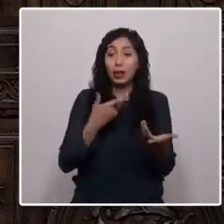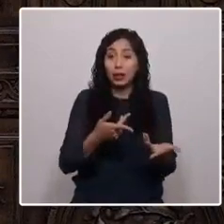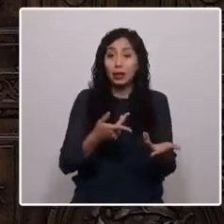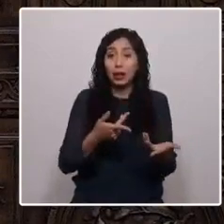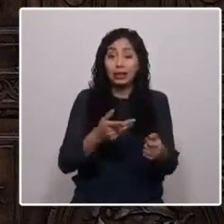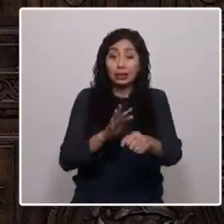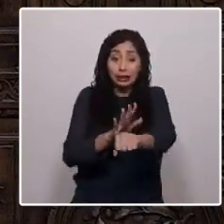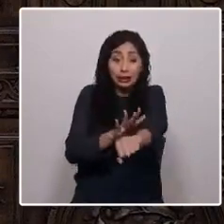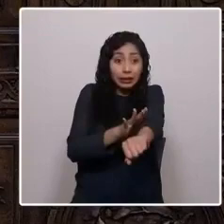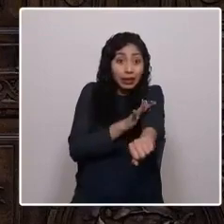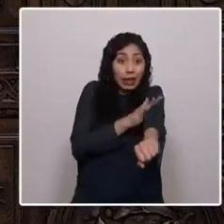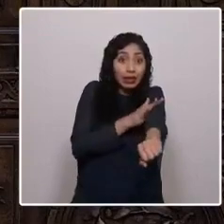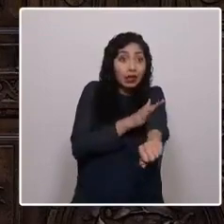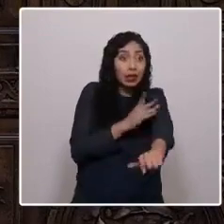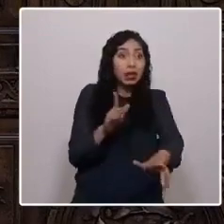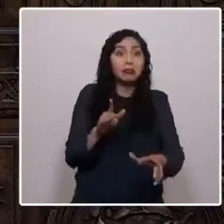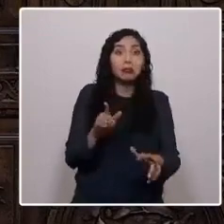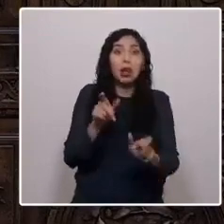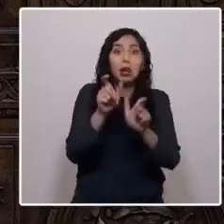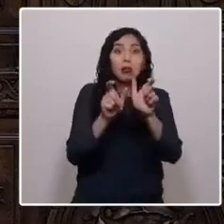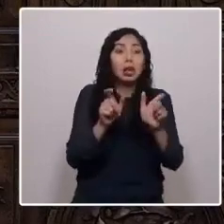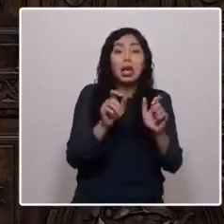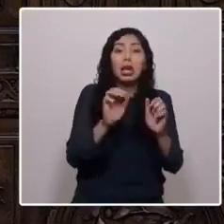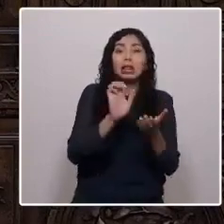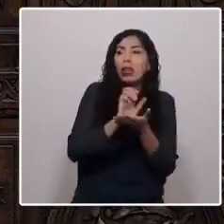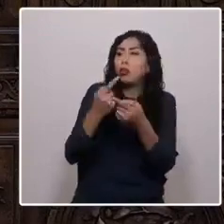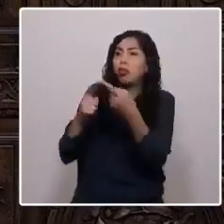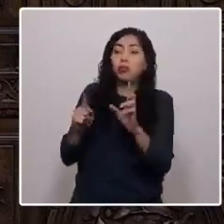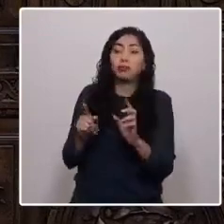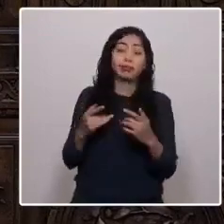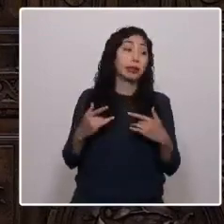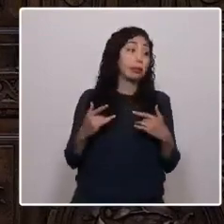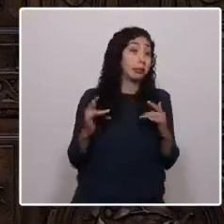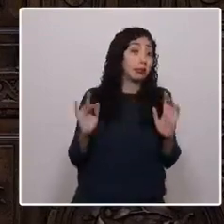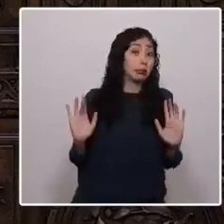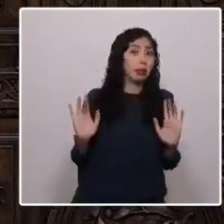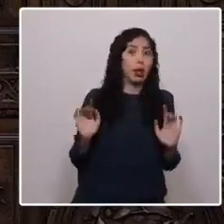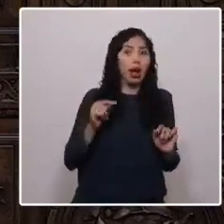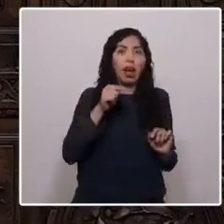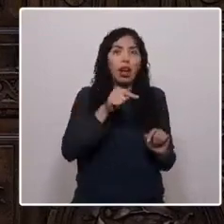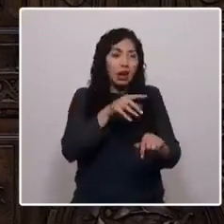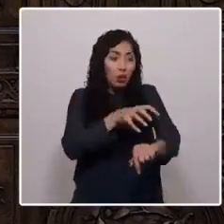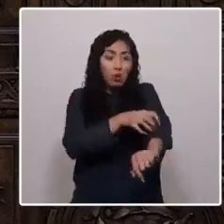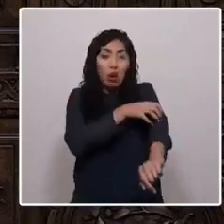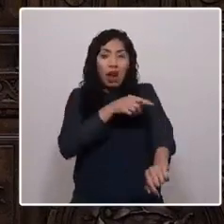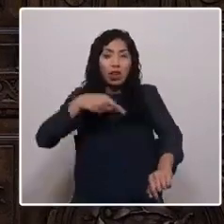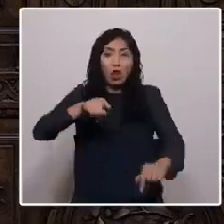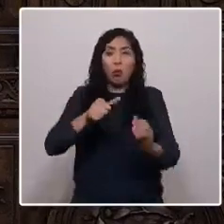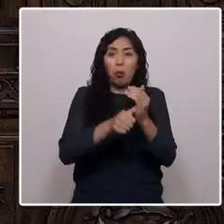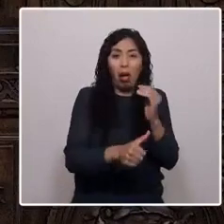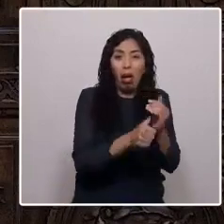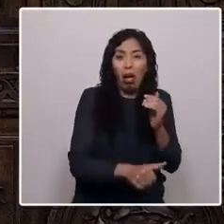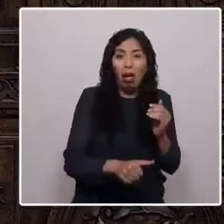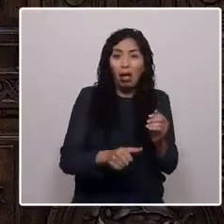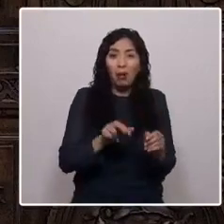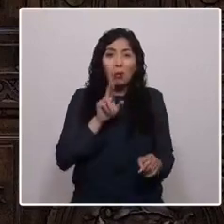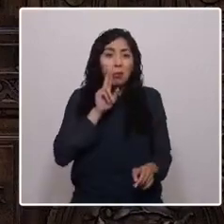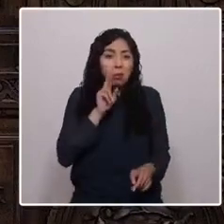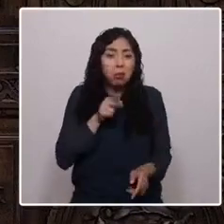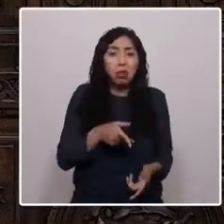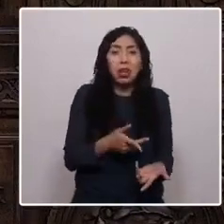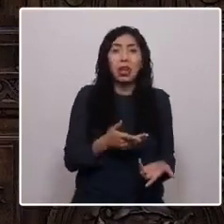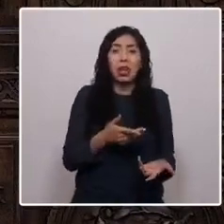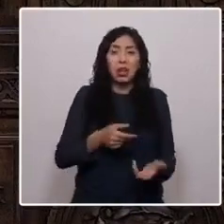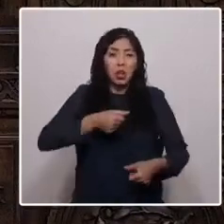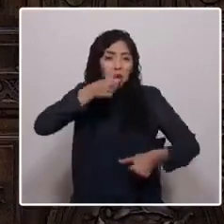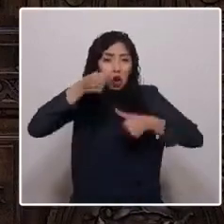las que nadie quiere hacerse cargo. Defecan, orinan, se drogan y consumen alcohol hasta quedar botados.